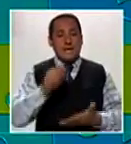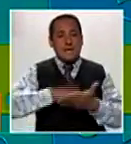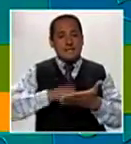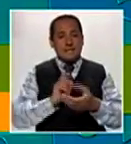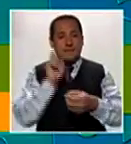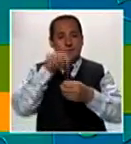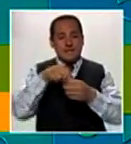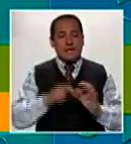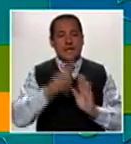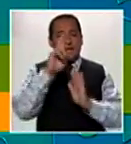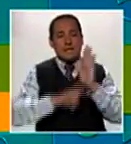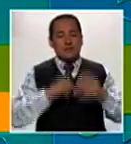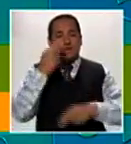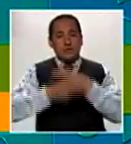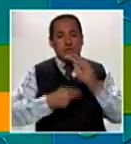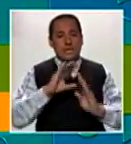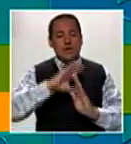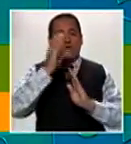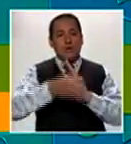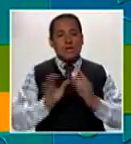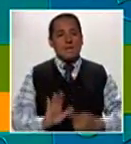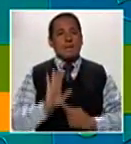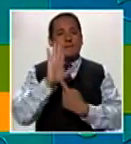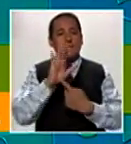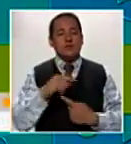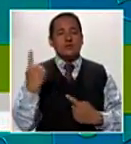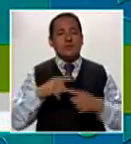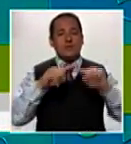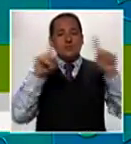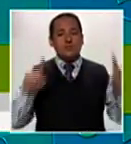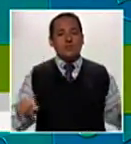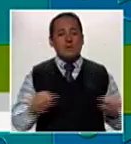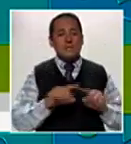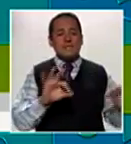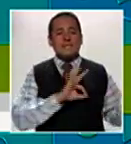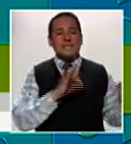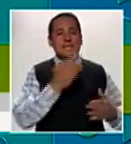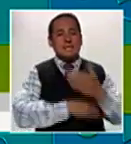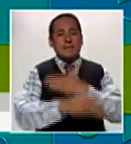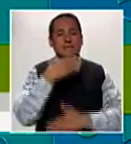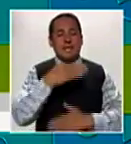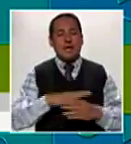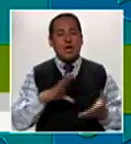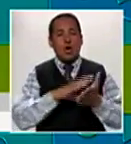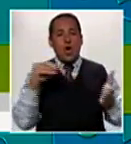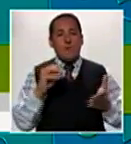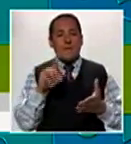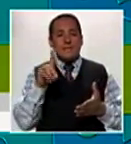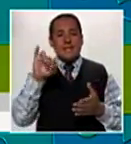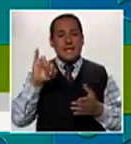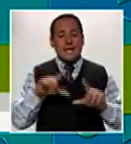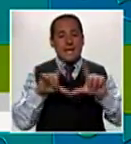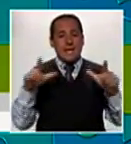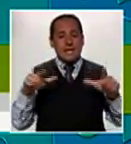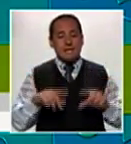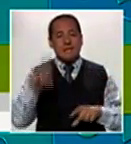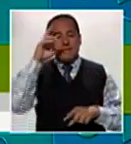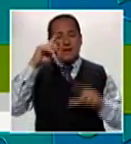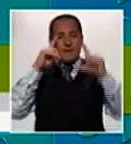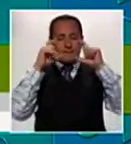Inscríbete en el Registro Nacional del Conadis, presentando certificado de discapacidad, copia del DNI,